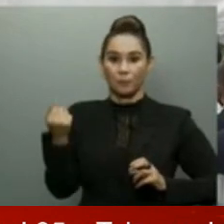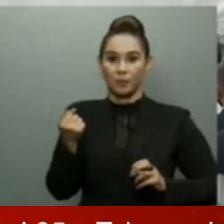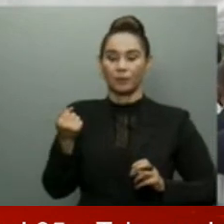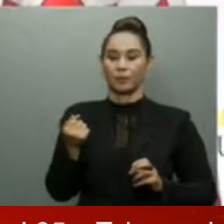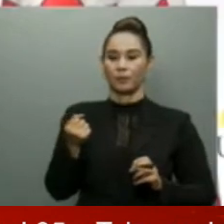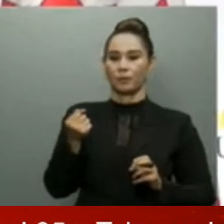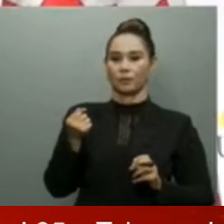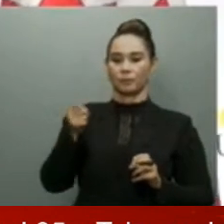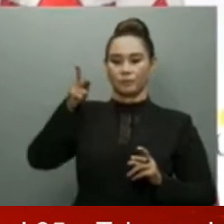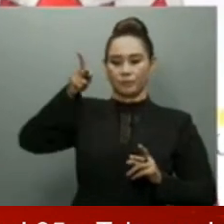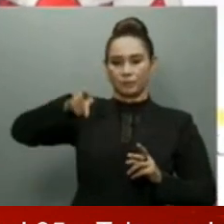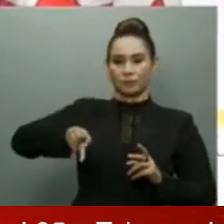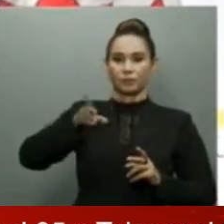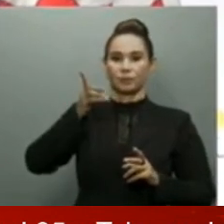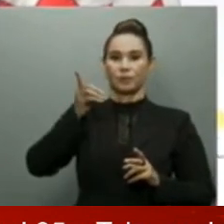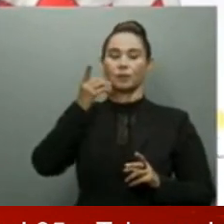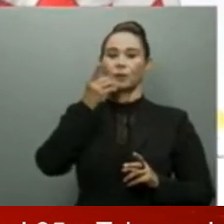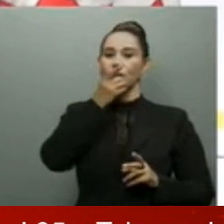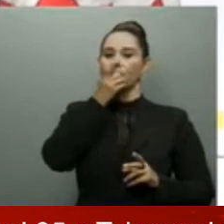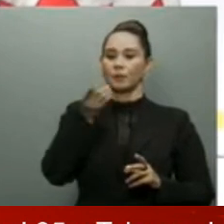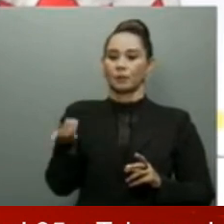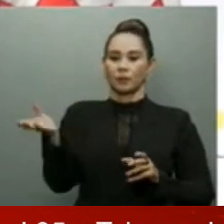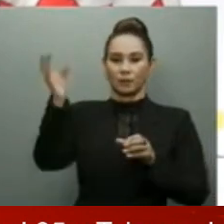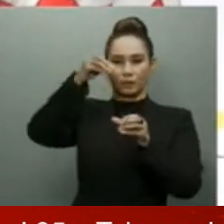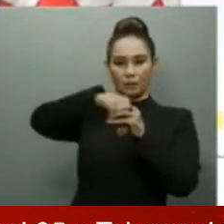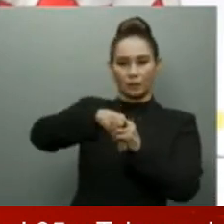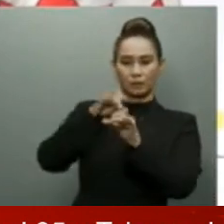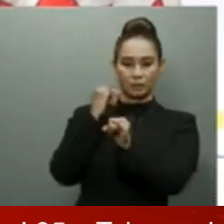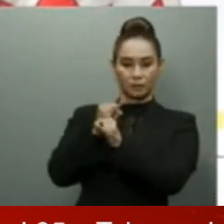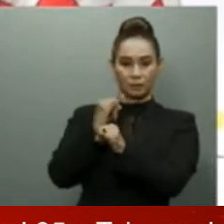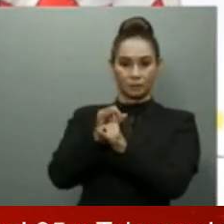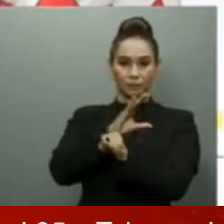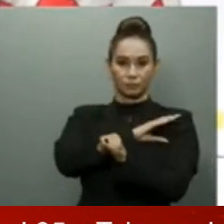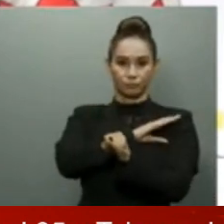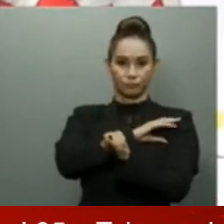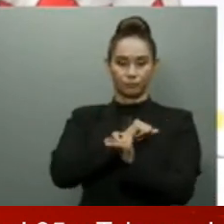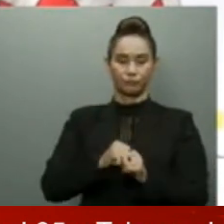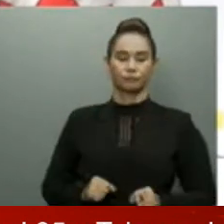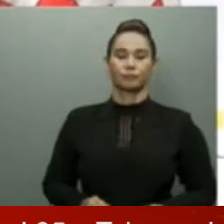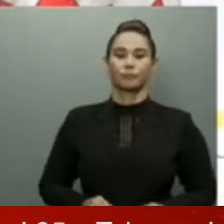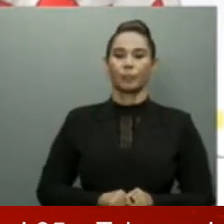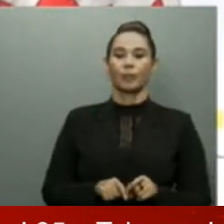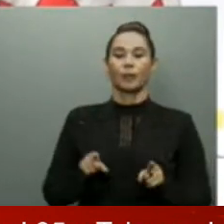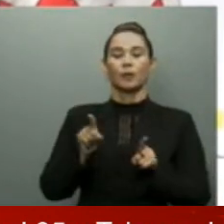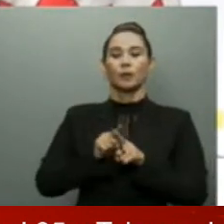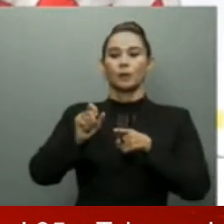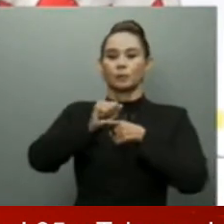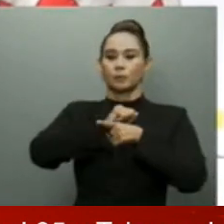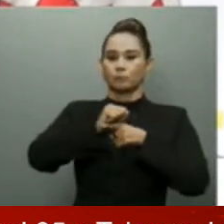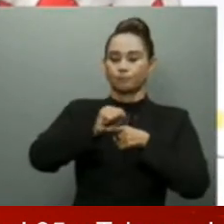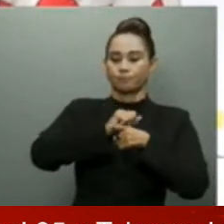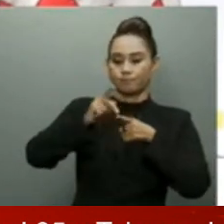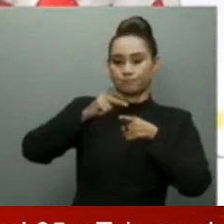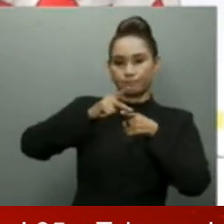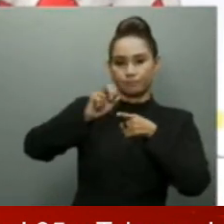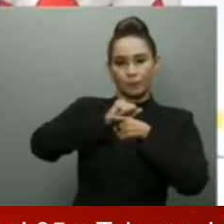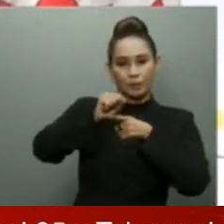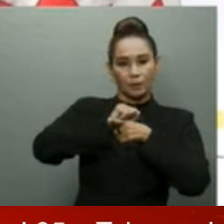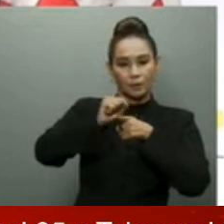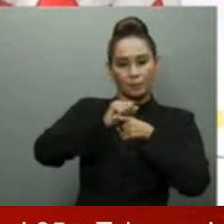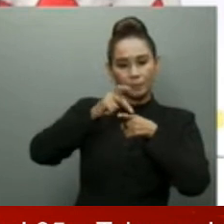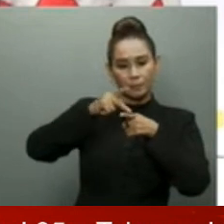dominicana en la Policía Nacional. Así como un entrenamiento constante de sus miembros, para lo cual